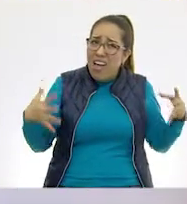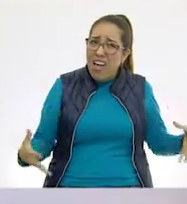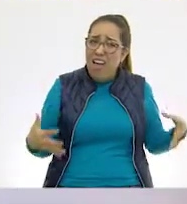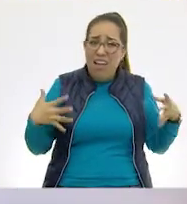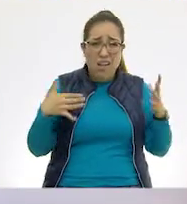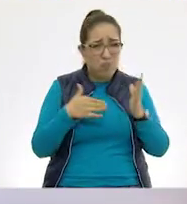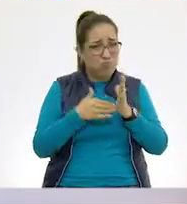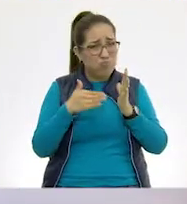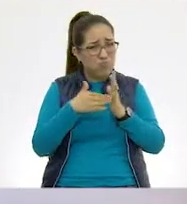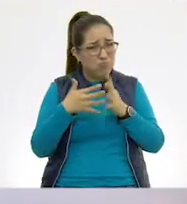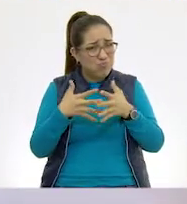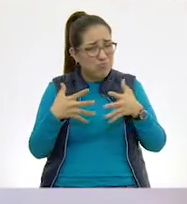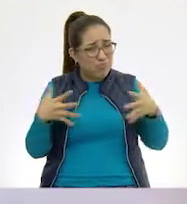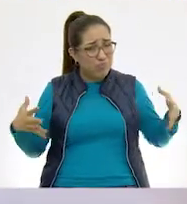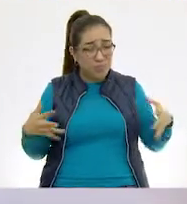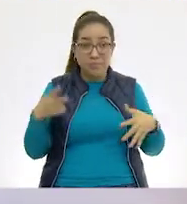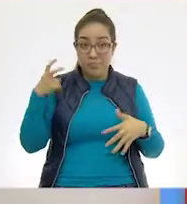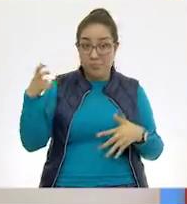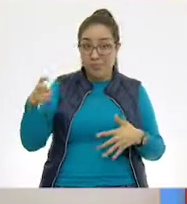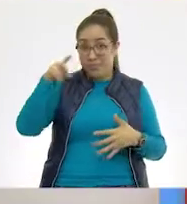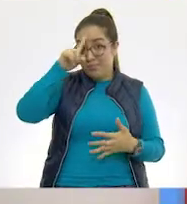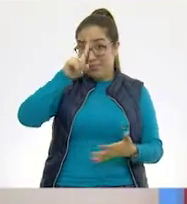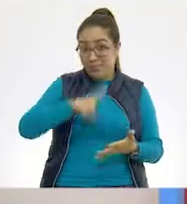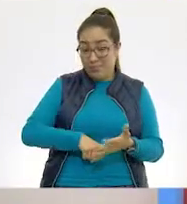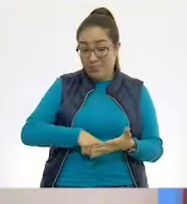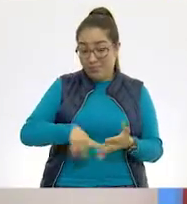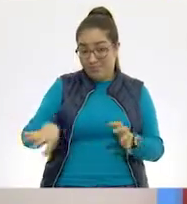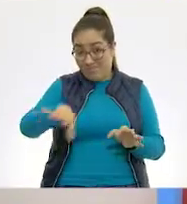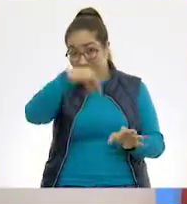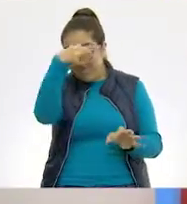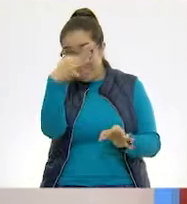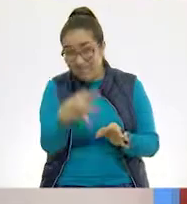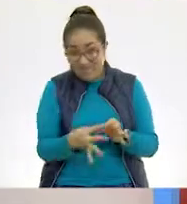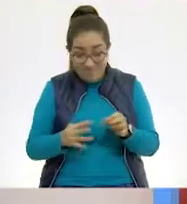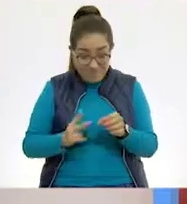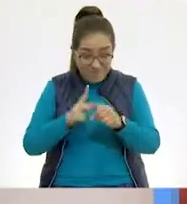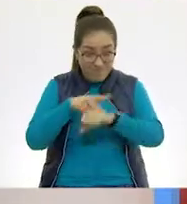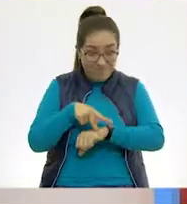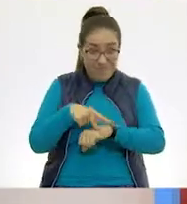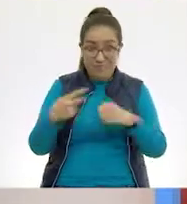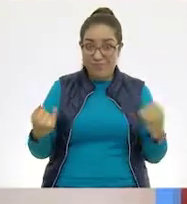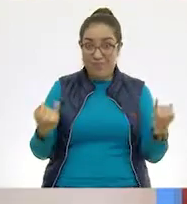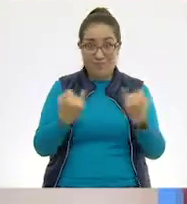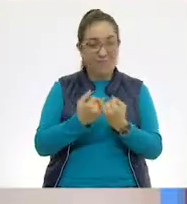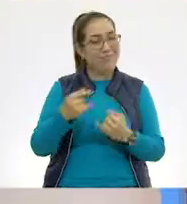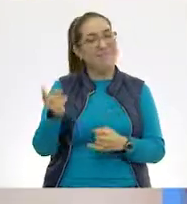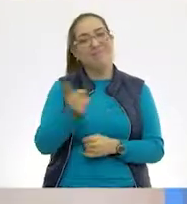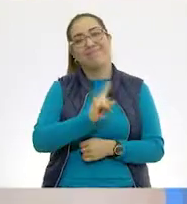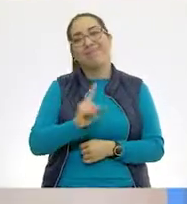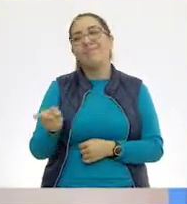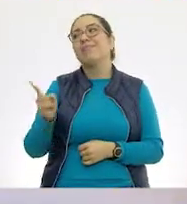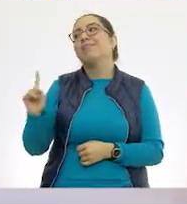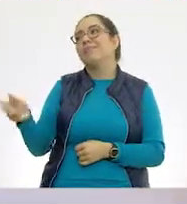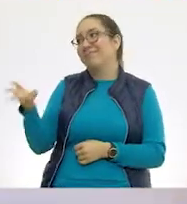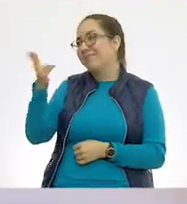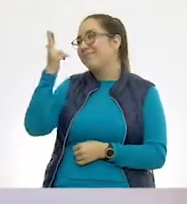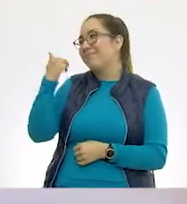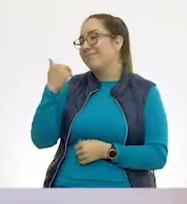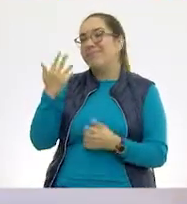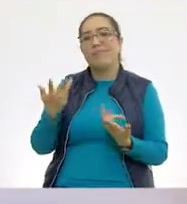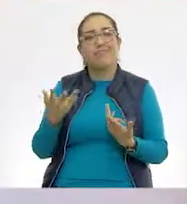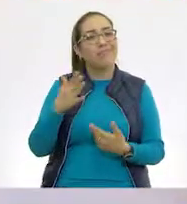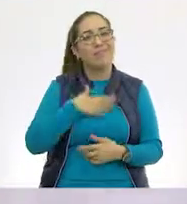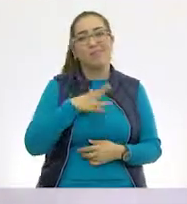Y si es una ballena tan grande, entonces, no cumple con la característica de la que estamos hablando. Tiene razón. Bueno,